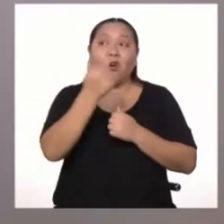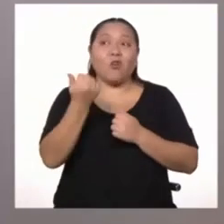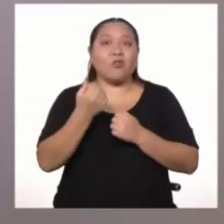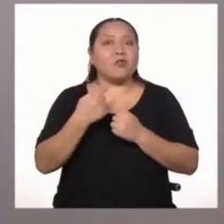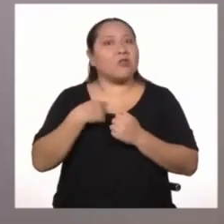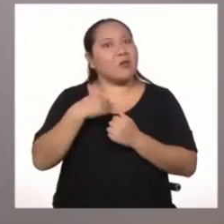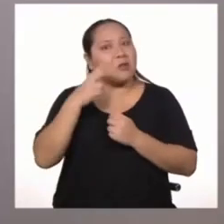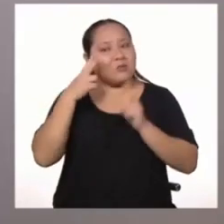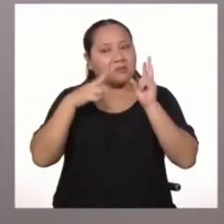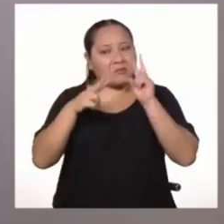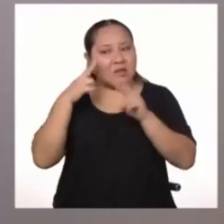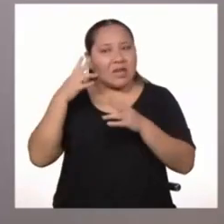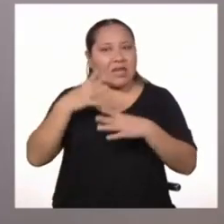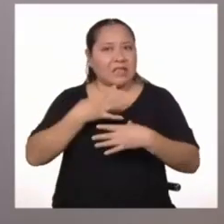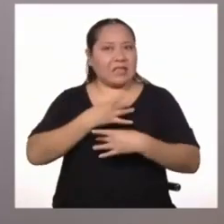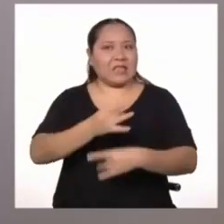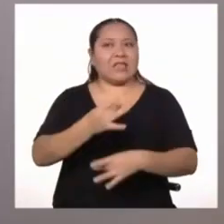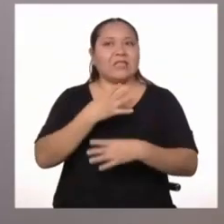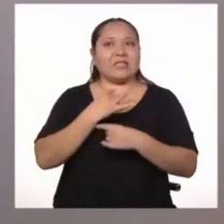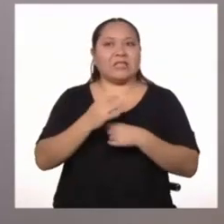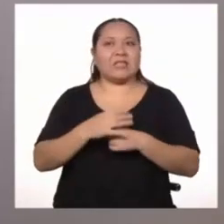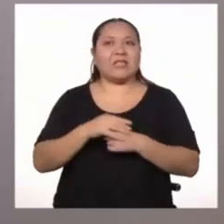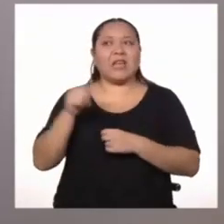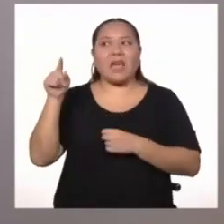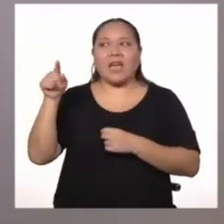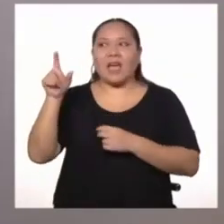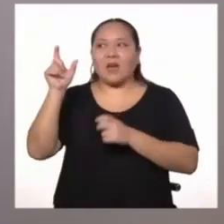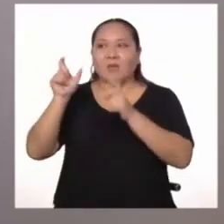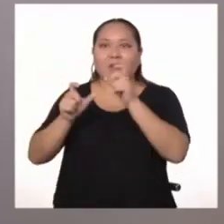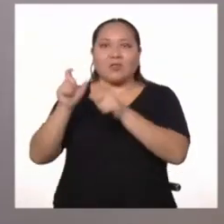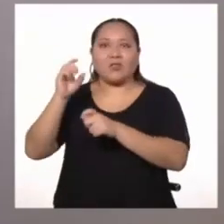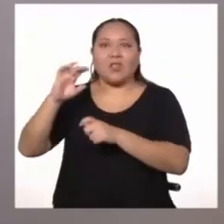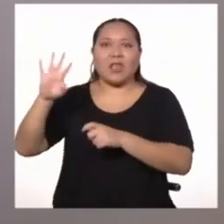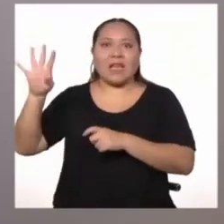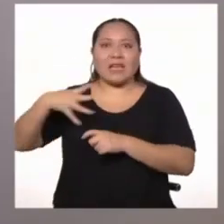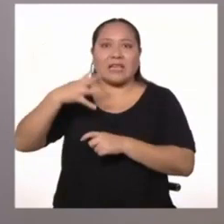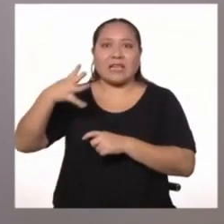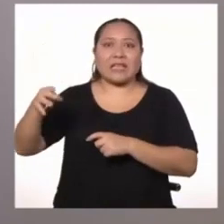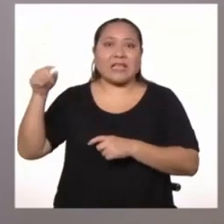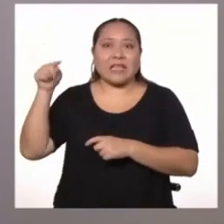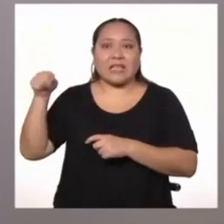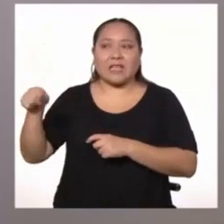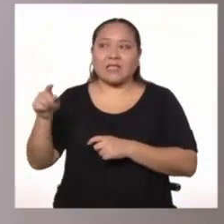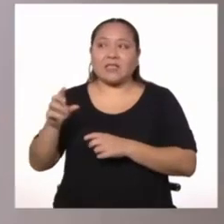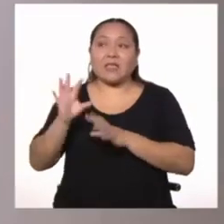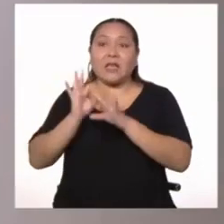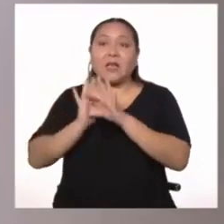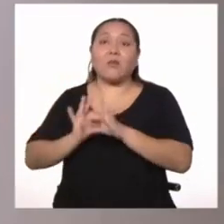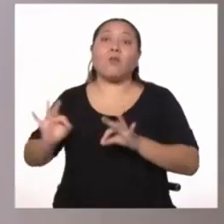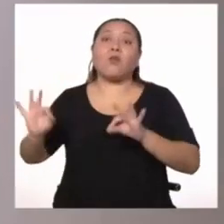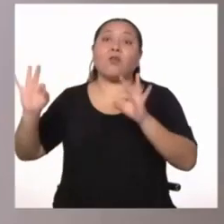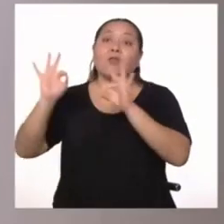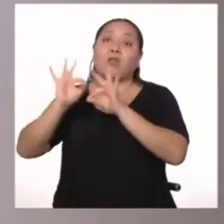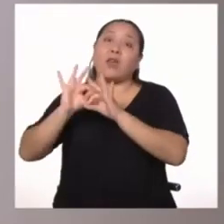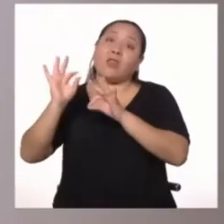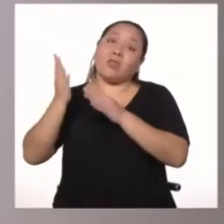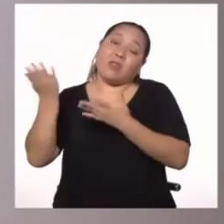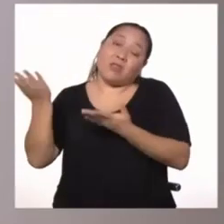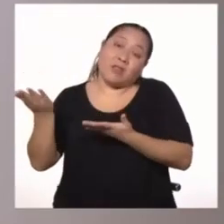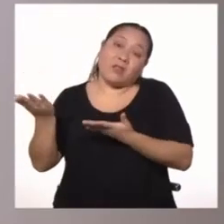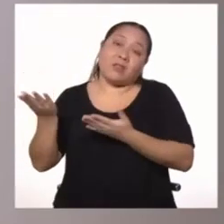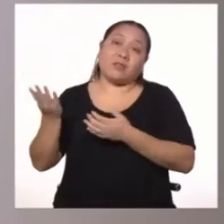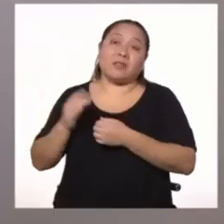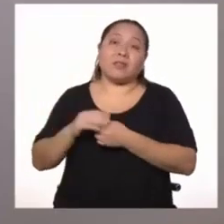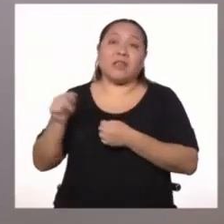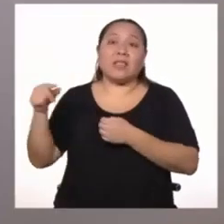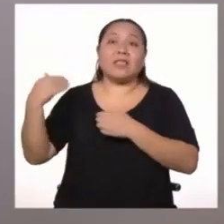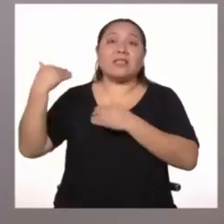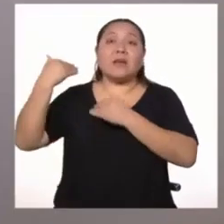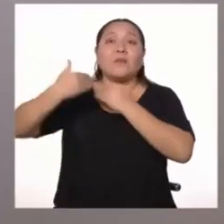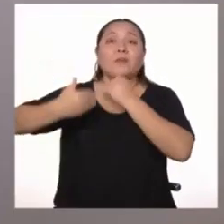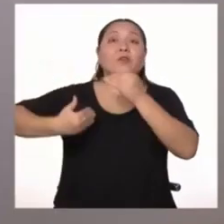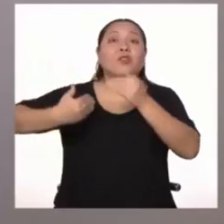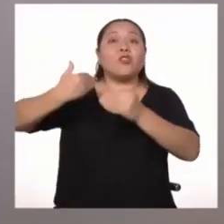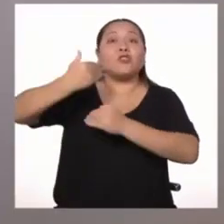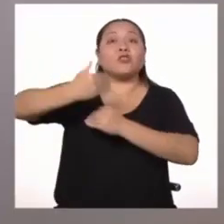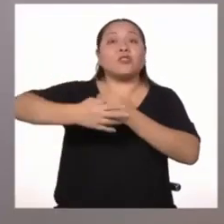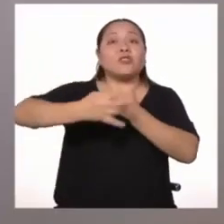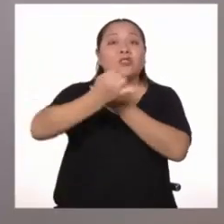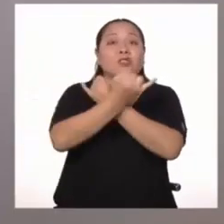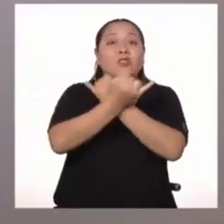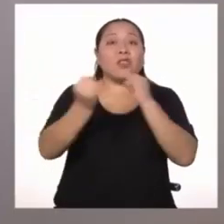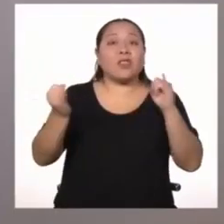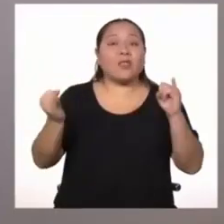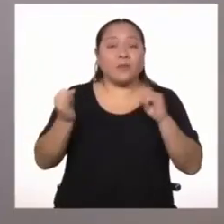muy interesante es que los ingleses tuvieron un papel muy importante, según dicen, en el proceso de la